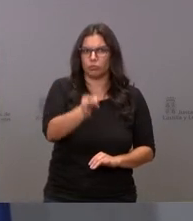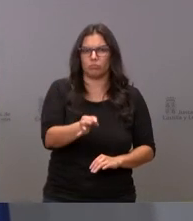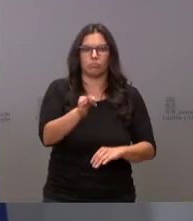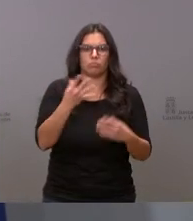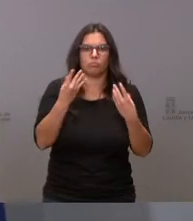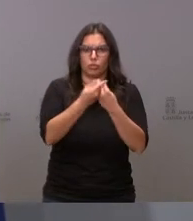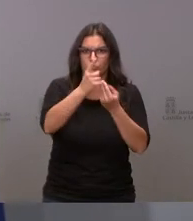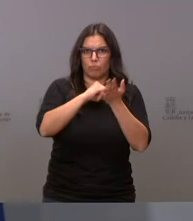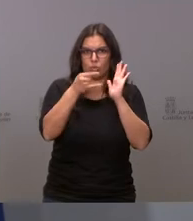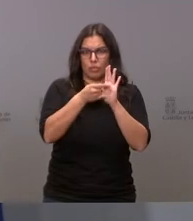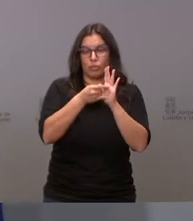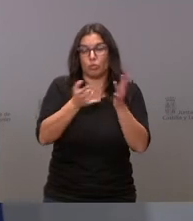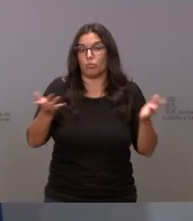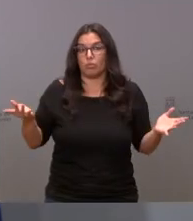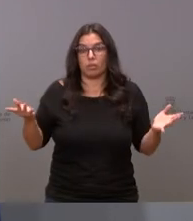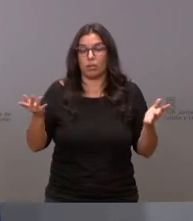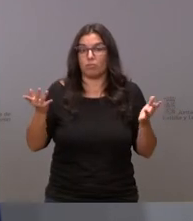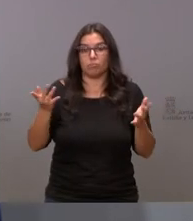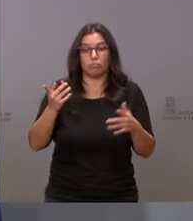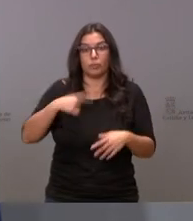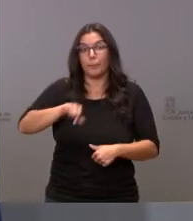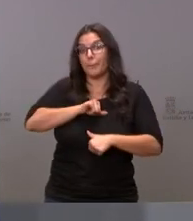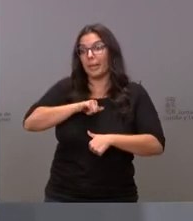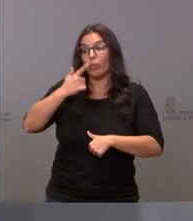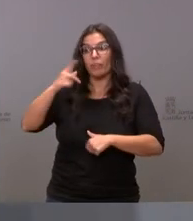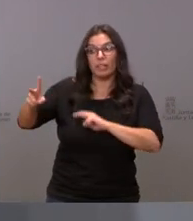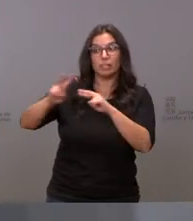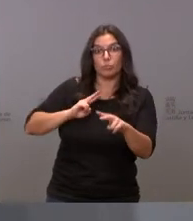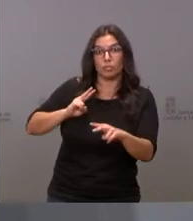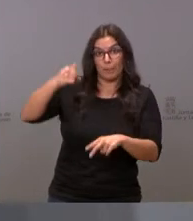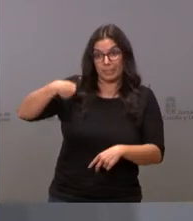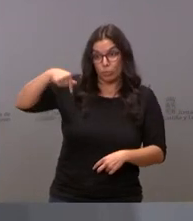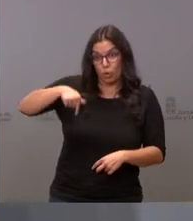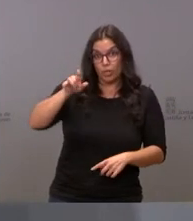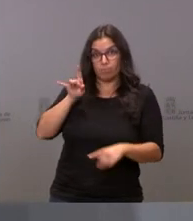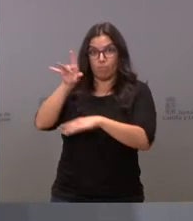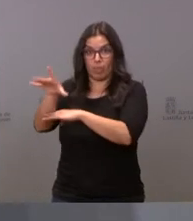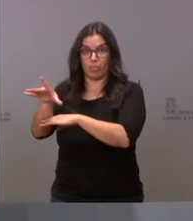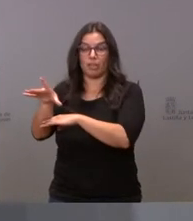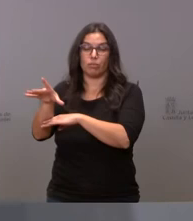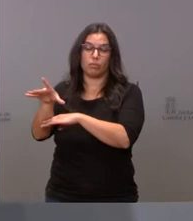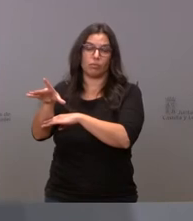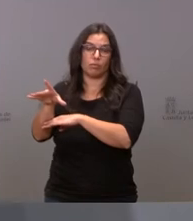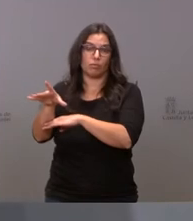proyecto así que estamos a la espera de la respuesta a esta carta que hoy mismo le hemos